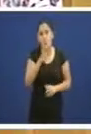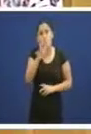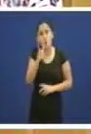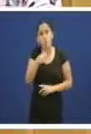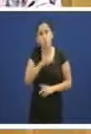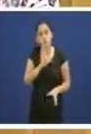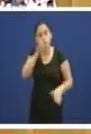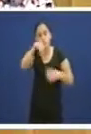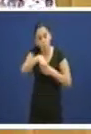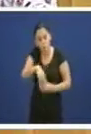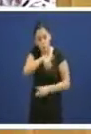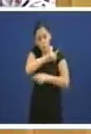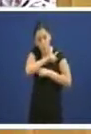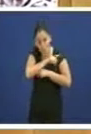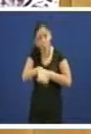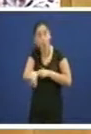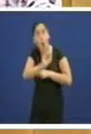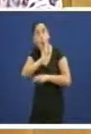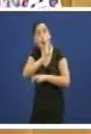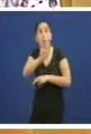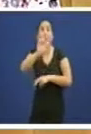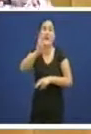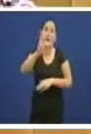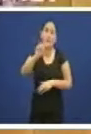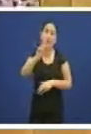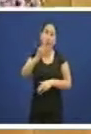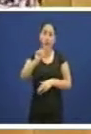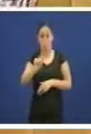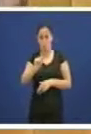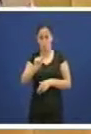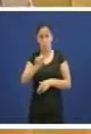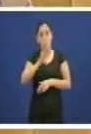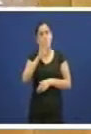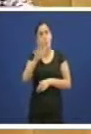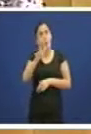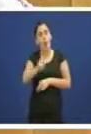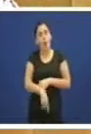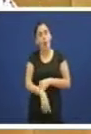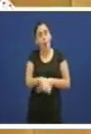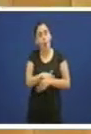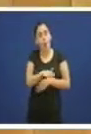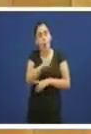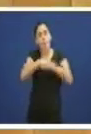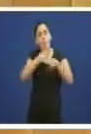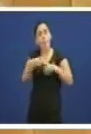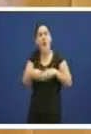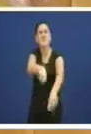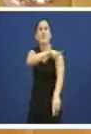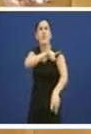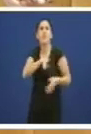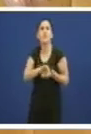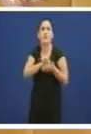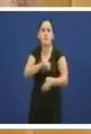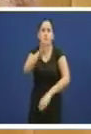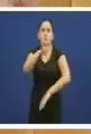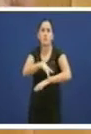o repago ou como vostedes de queran chamar polo uso abusivo dos servicios sanitarios sin definir o